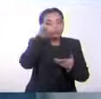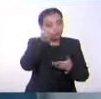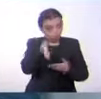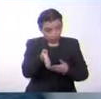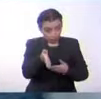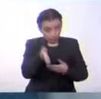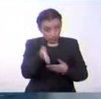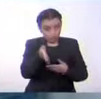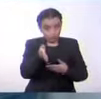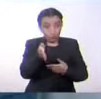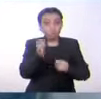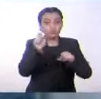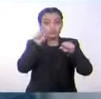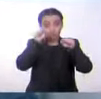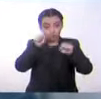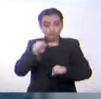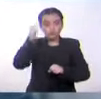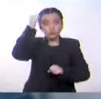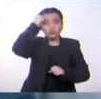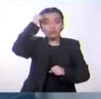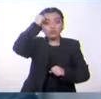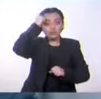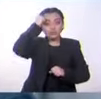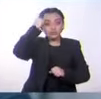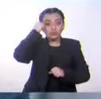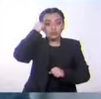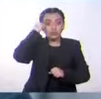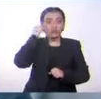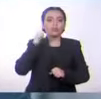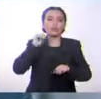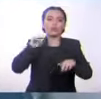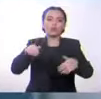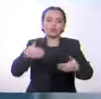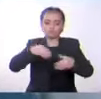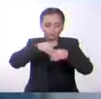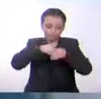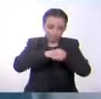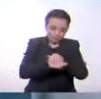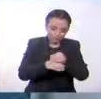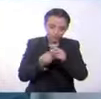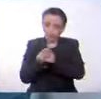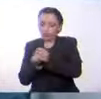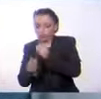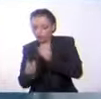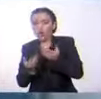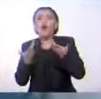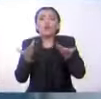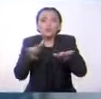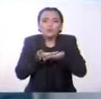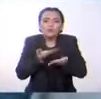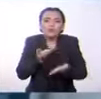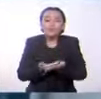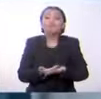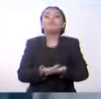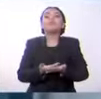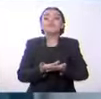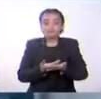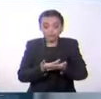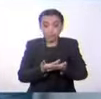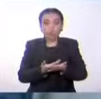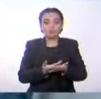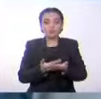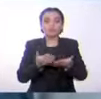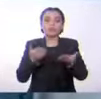conocer cómo estos se reproducen y también llegar a conocer a través de ello si son